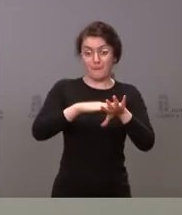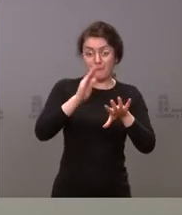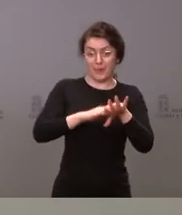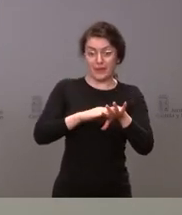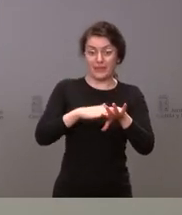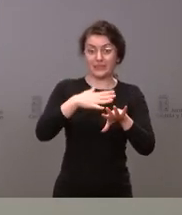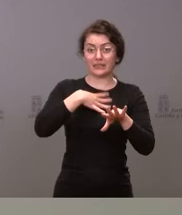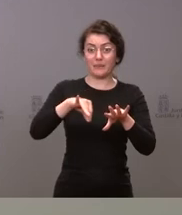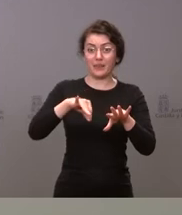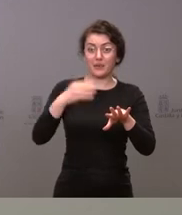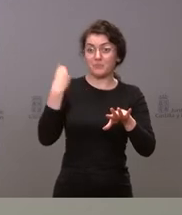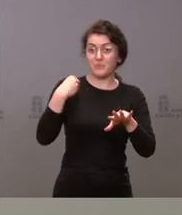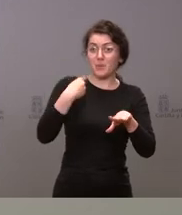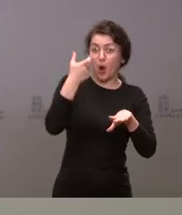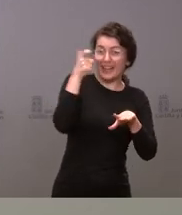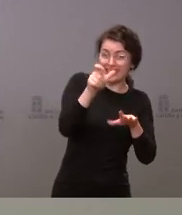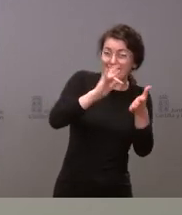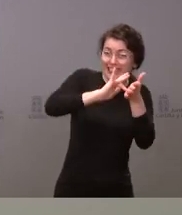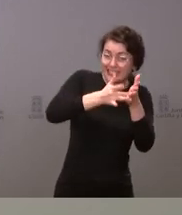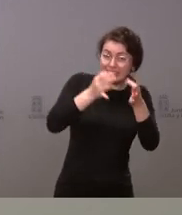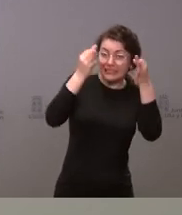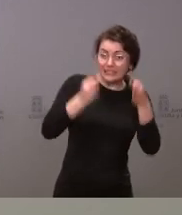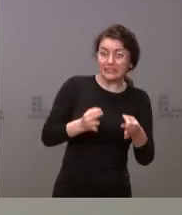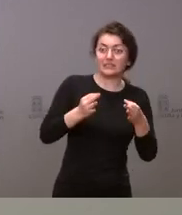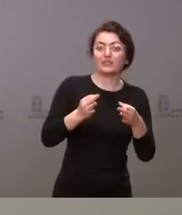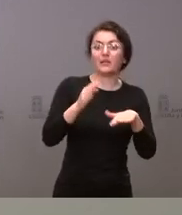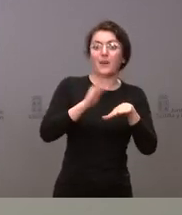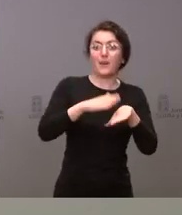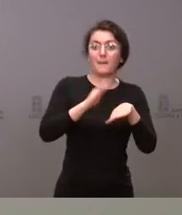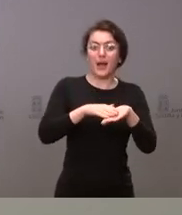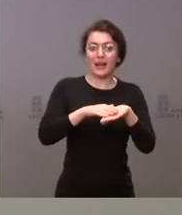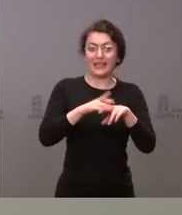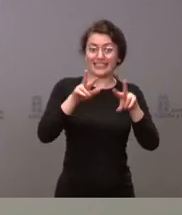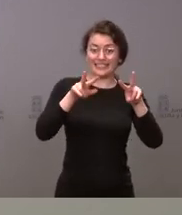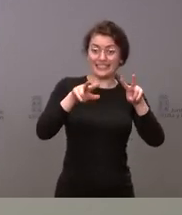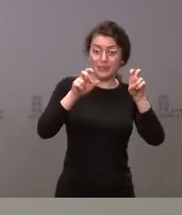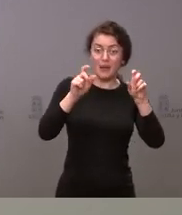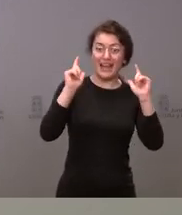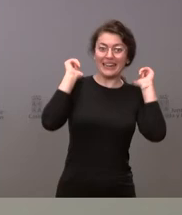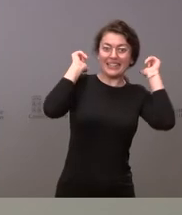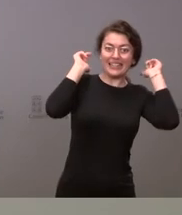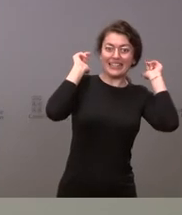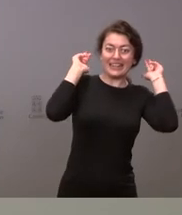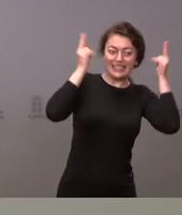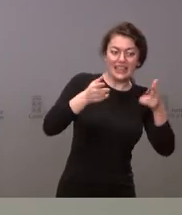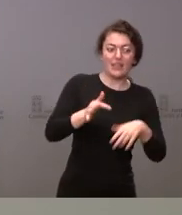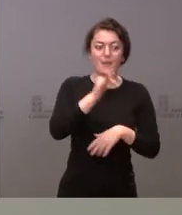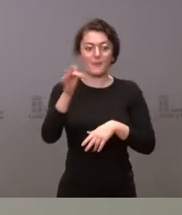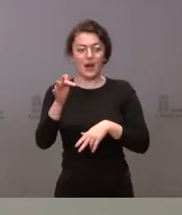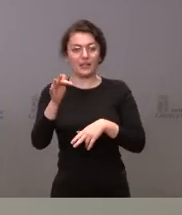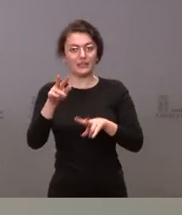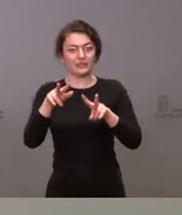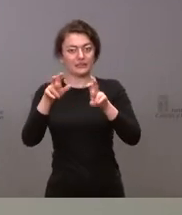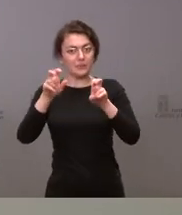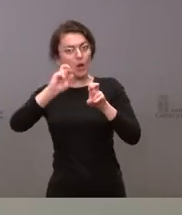relativas tanto al mecanismo de recuperación y resiliencia como al relativo al RIAT de hecho hoy mismo